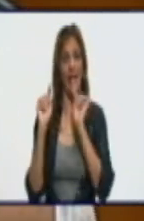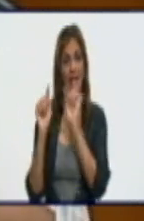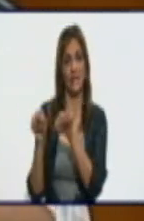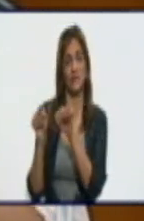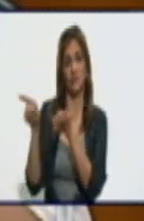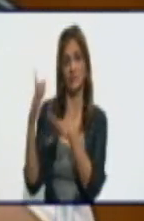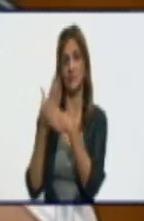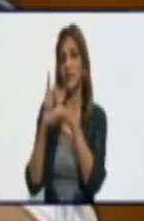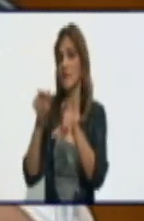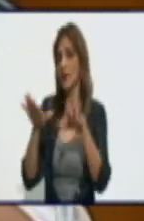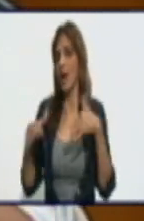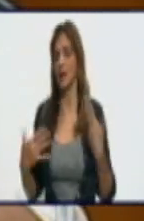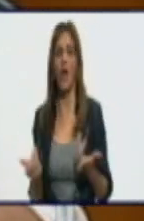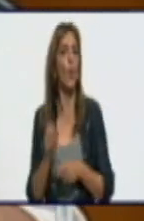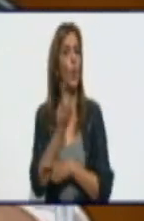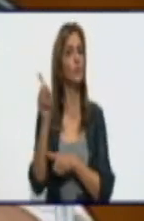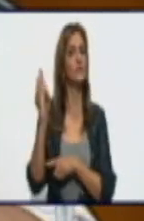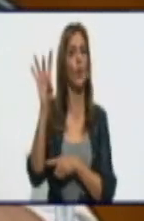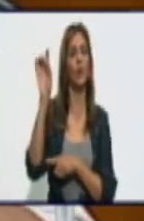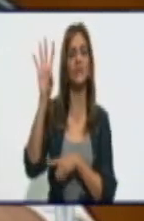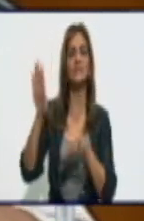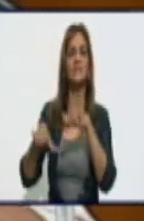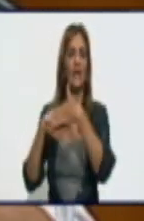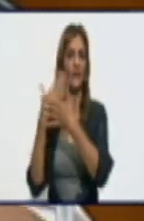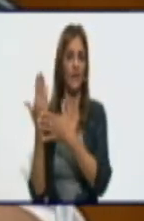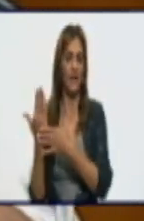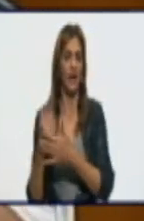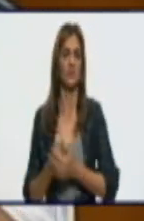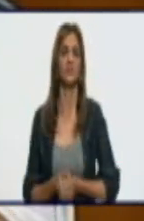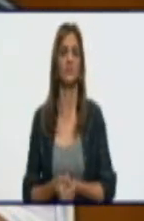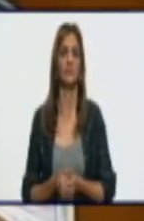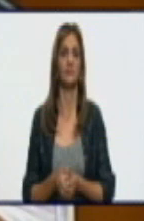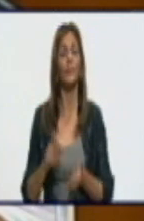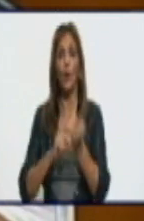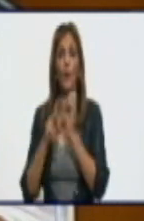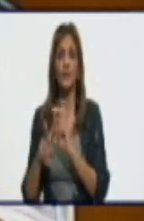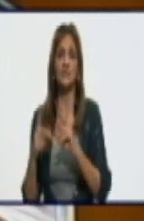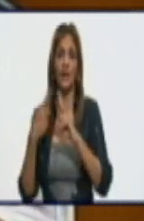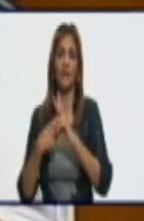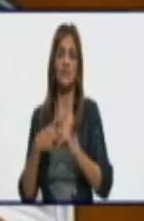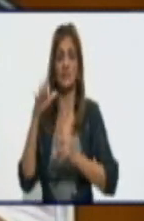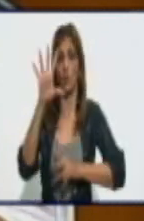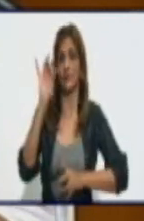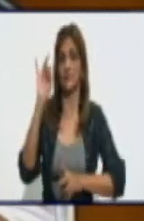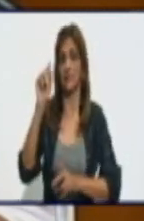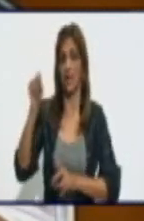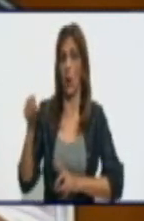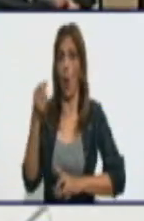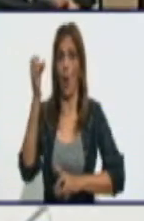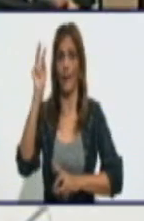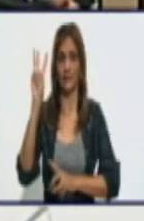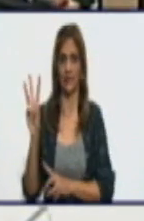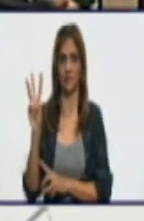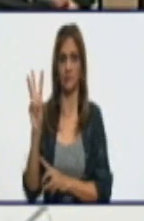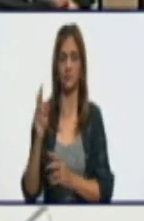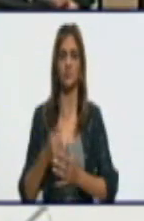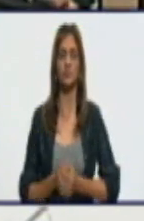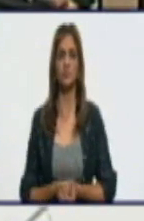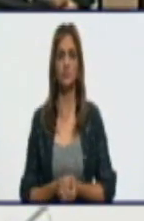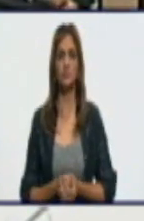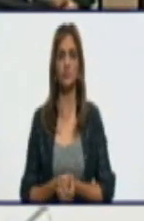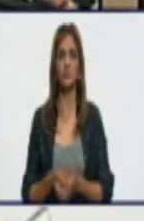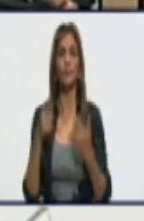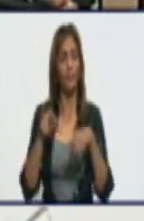últimos 15 días la provincia tiene la tasa de 57,3. Pero esa tasa de 57